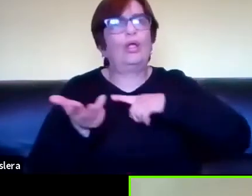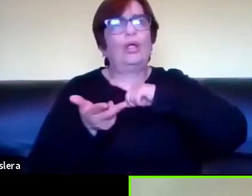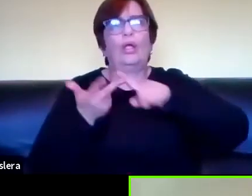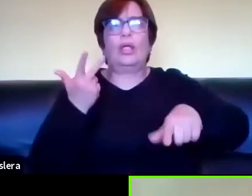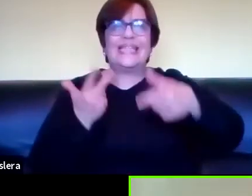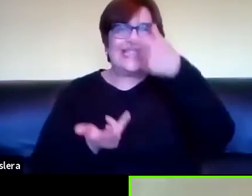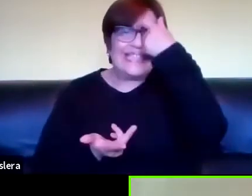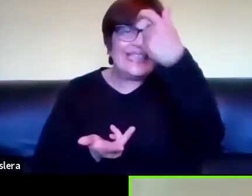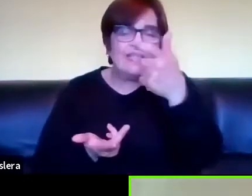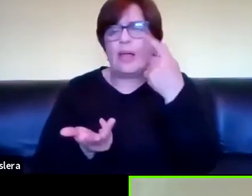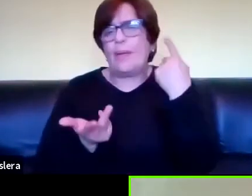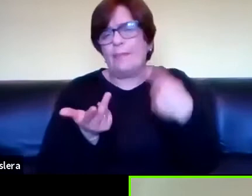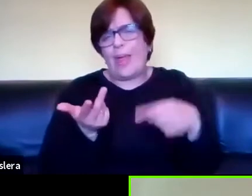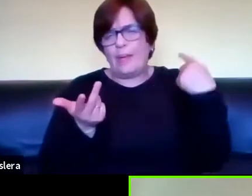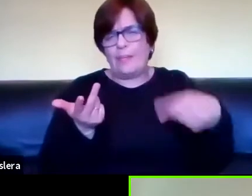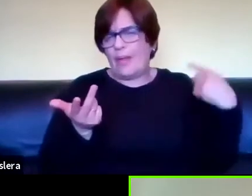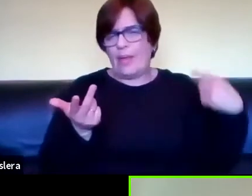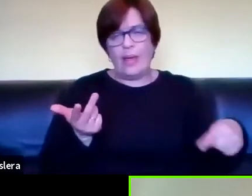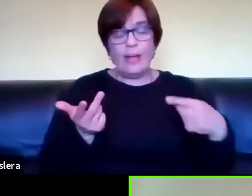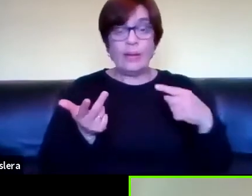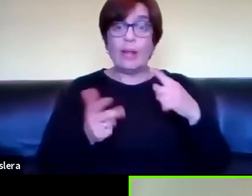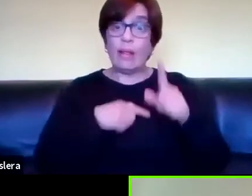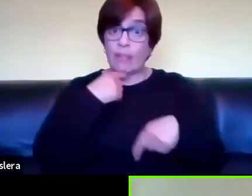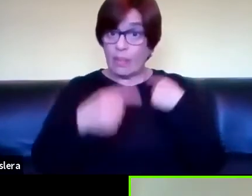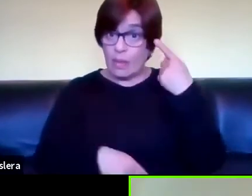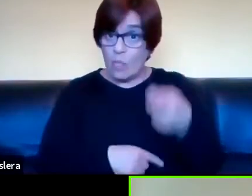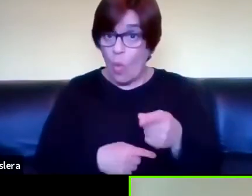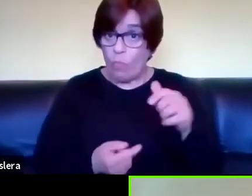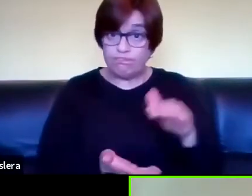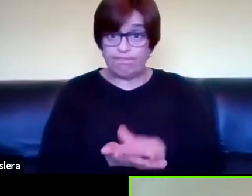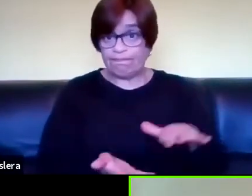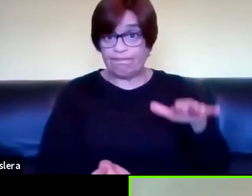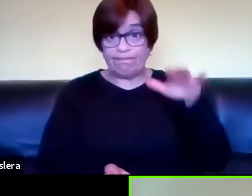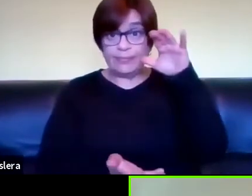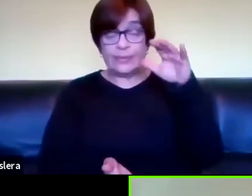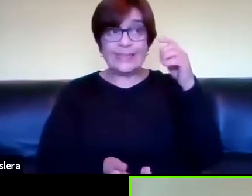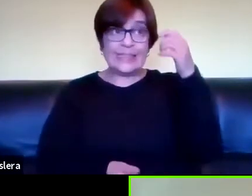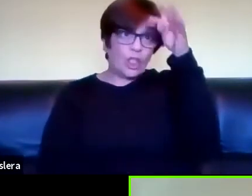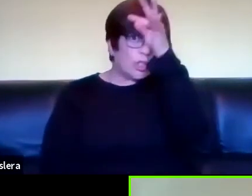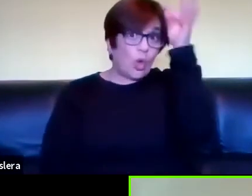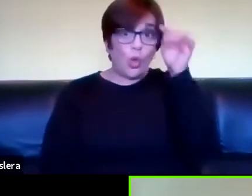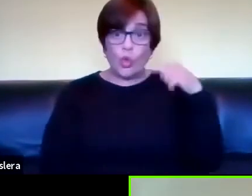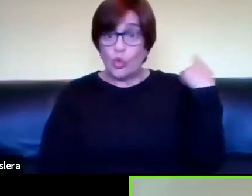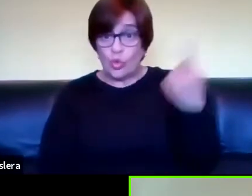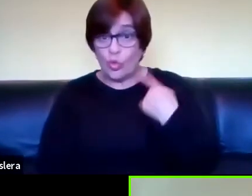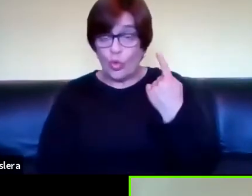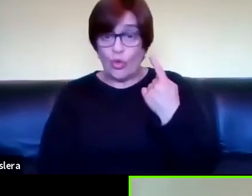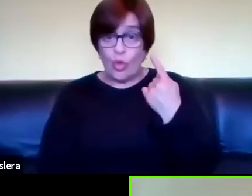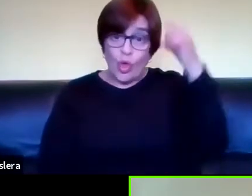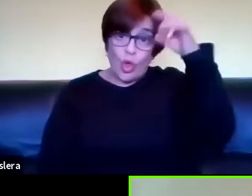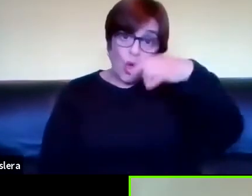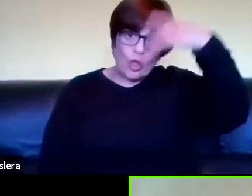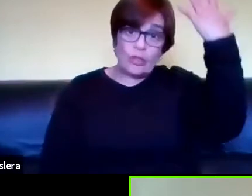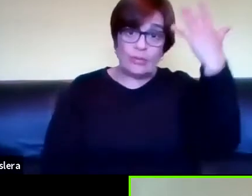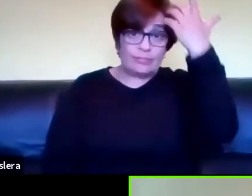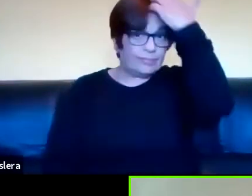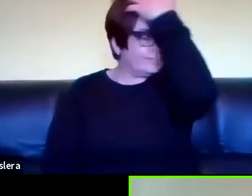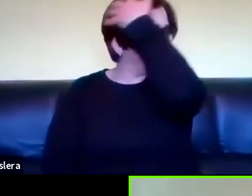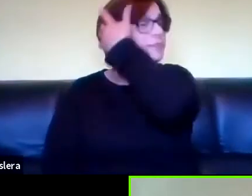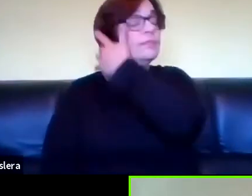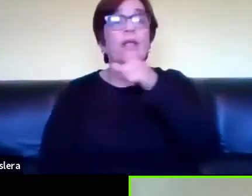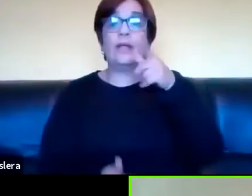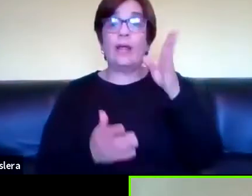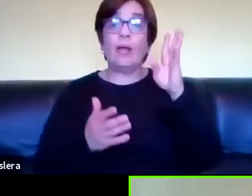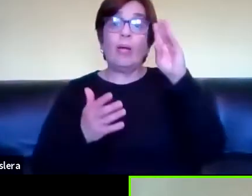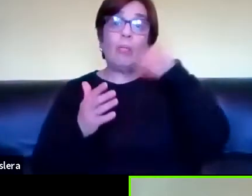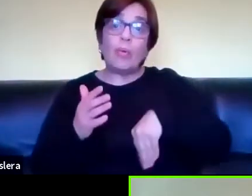científicos y toda internet luego con todo este concepto teórico con todo este concepto teórico en la tecnicatura